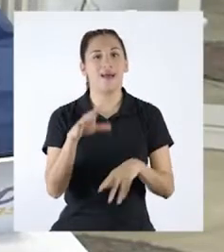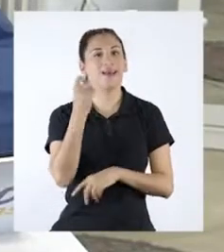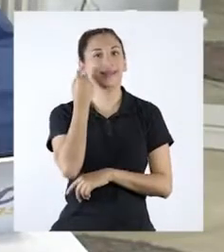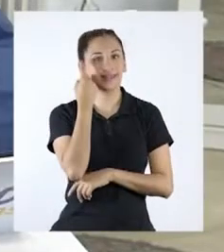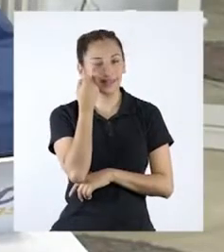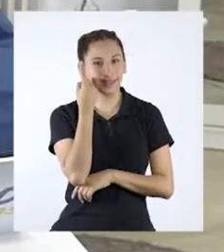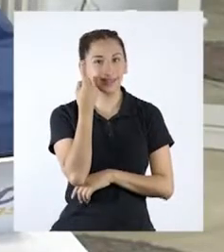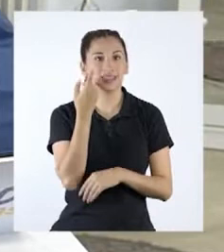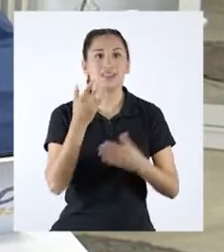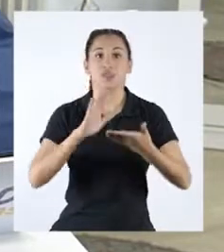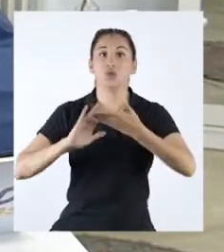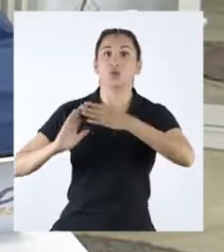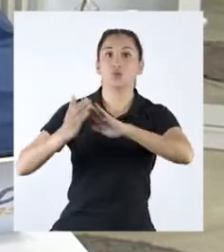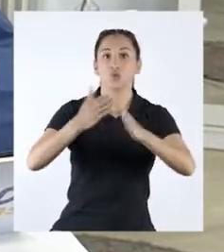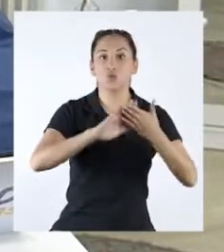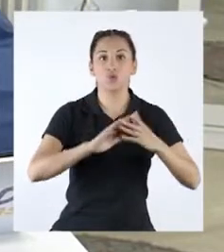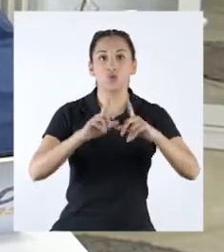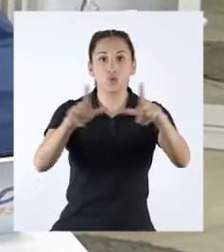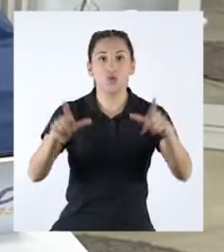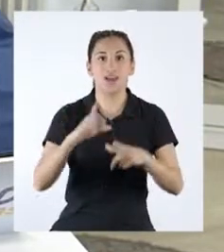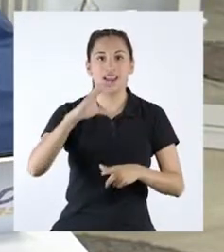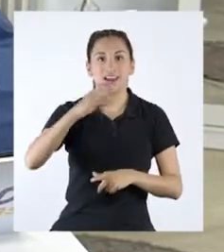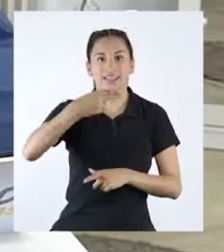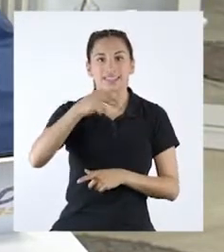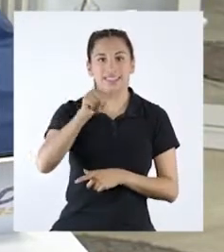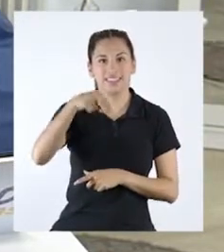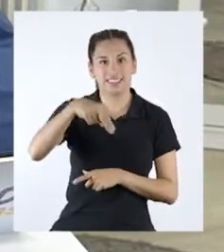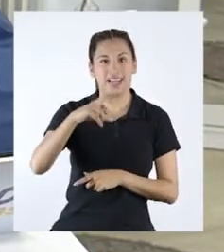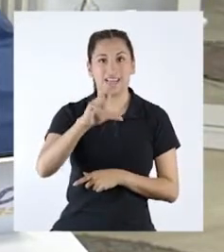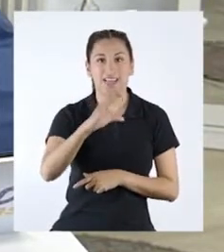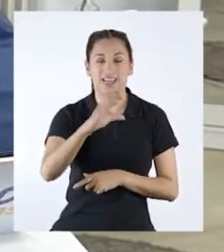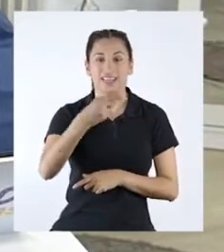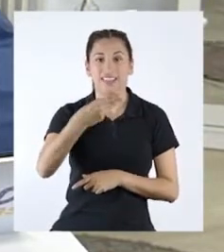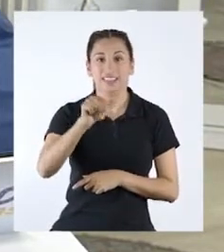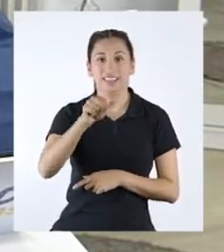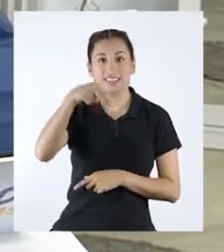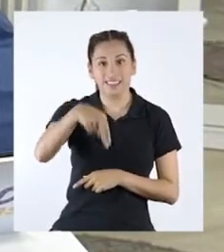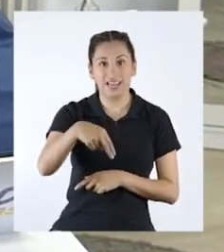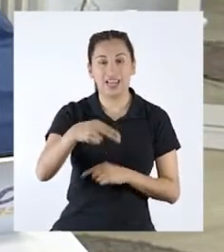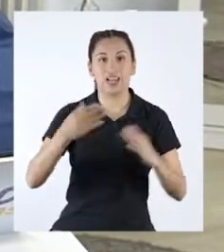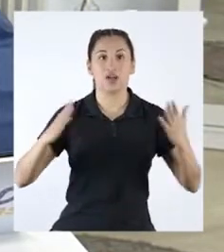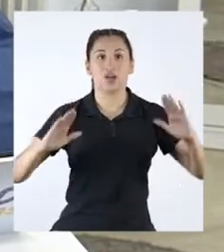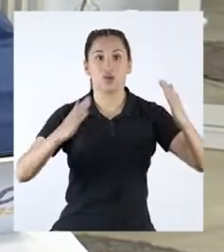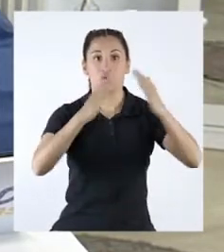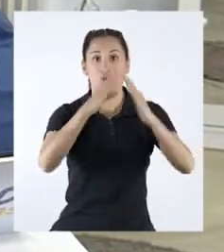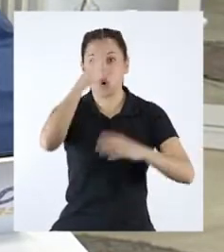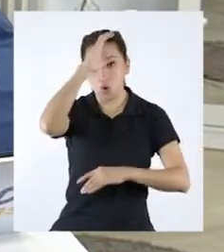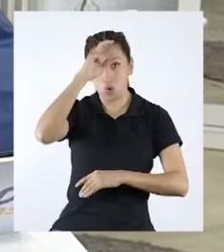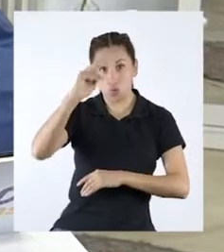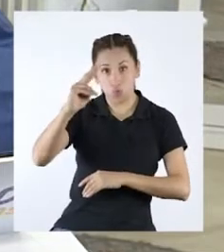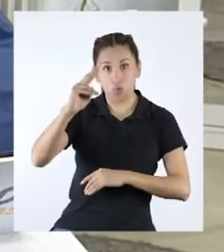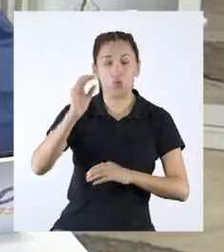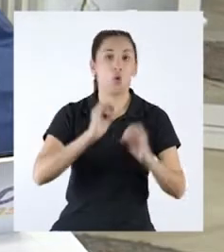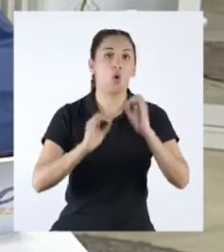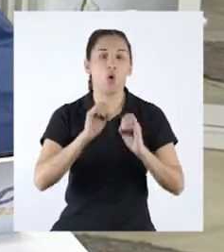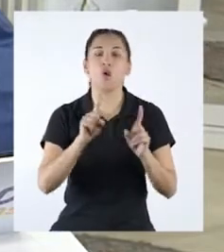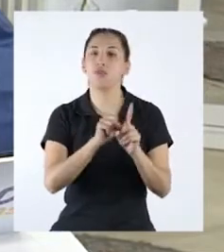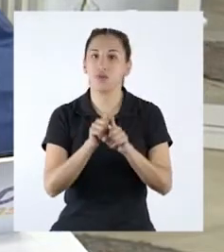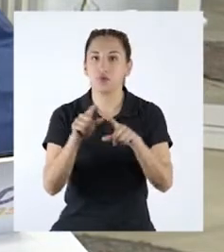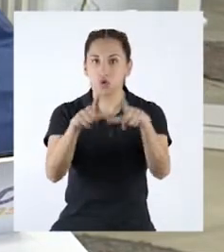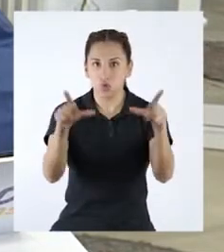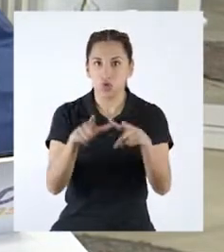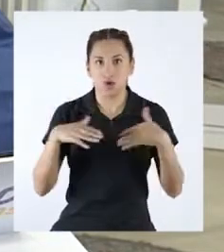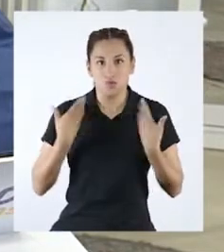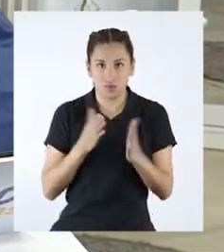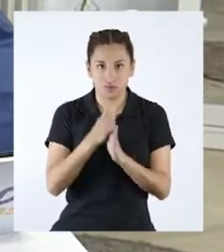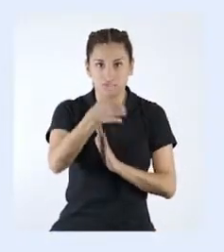Ya veo, como la Ciudadela de Chanchan en la Libertad, el templo de Coricancha en el Cusco o lugares